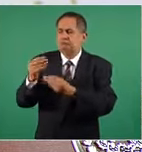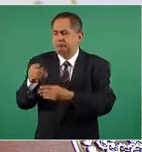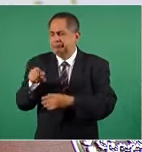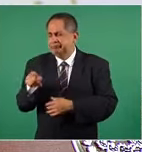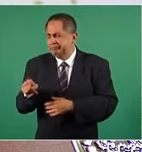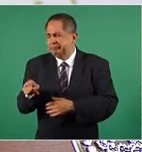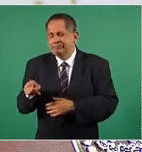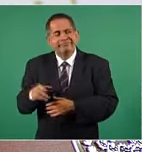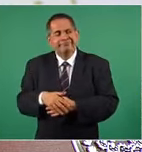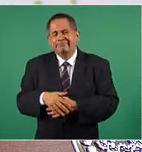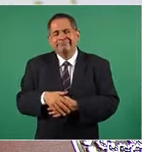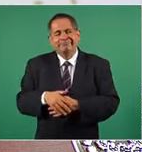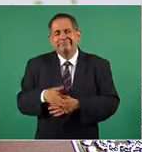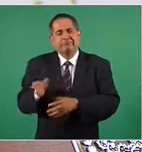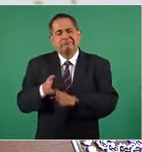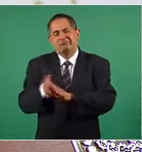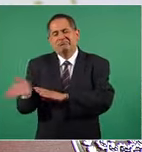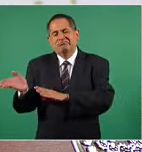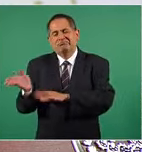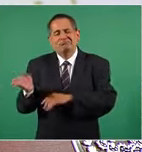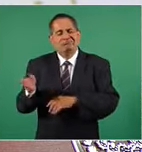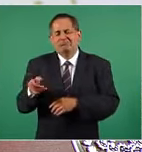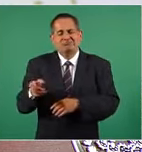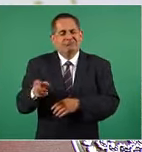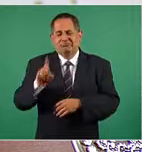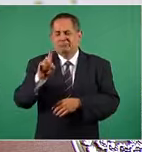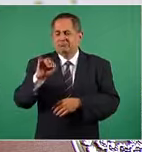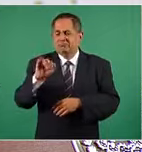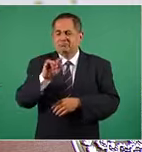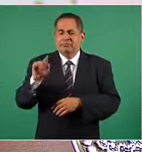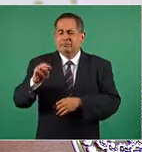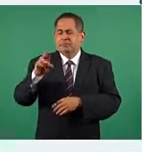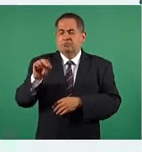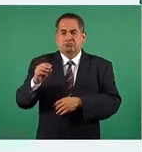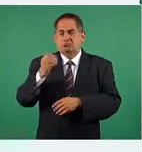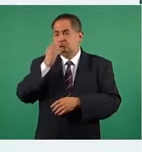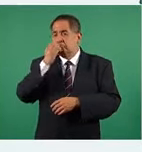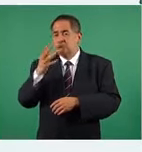ya no era el gran poeta.